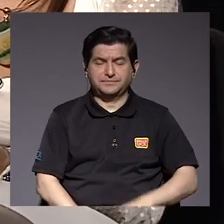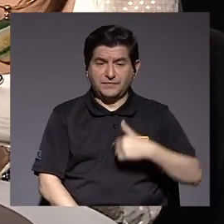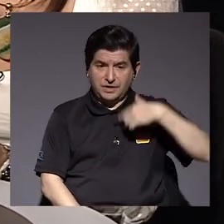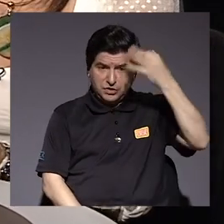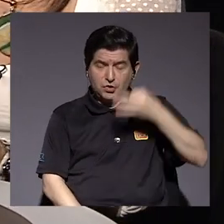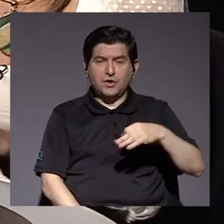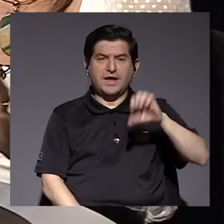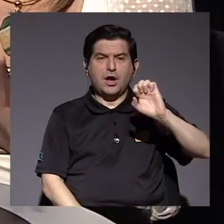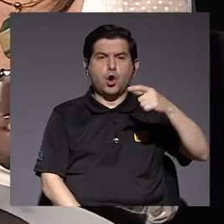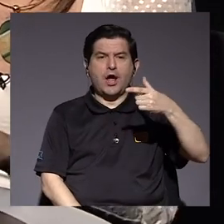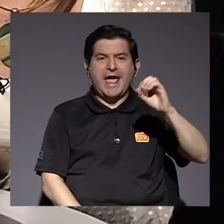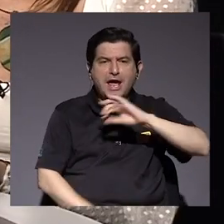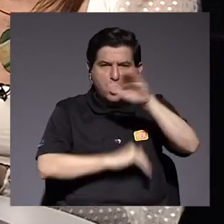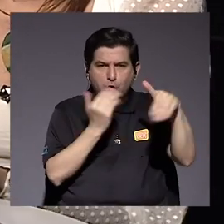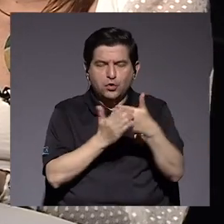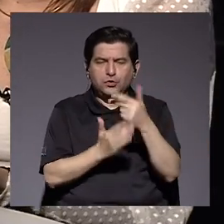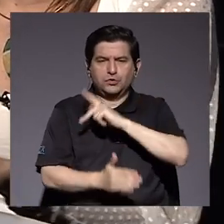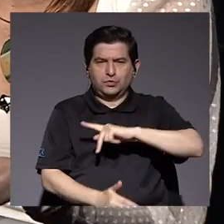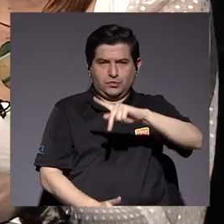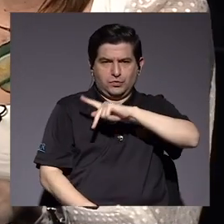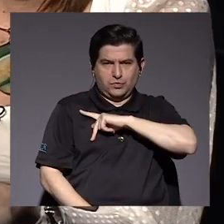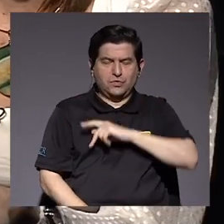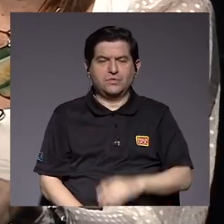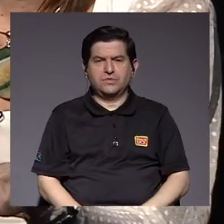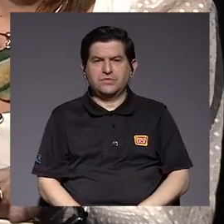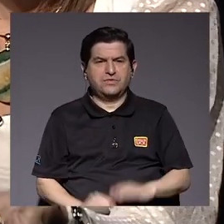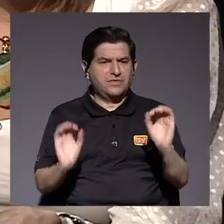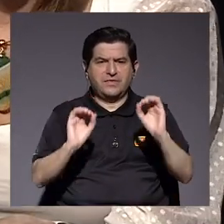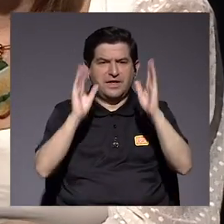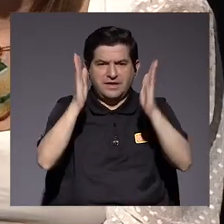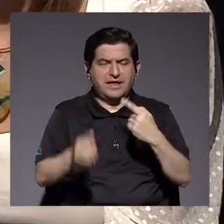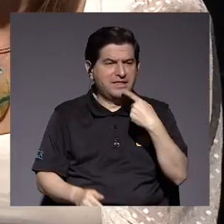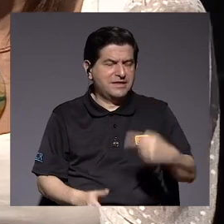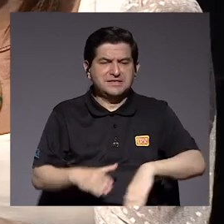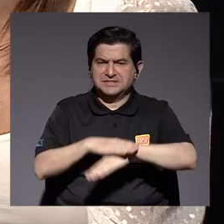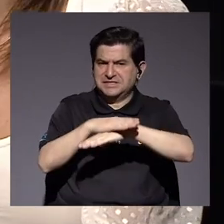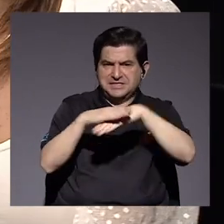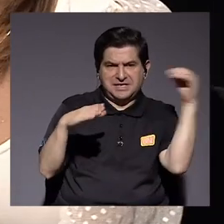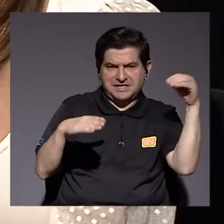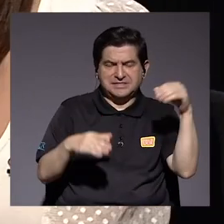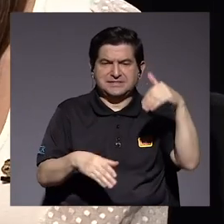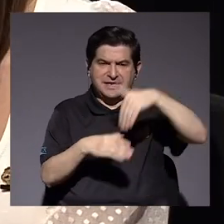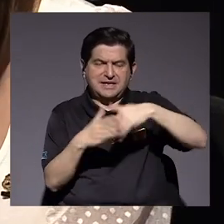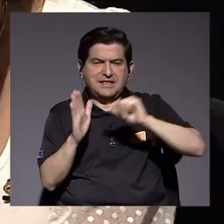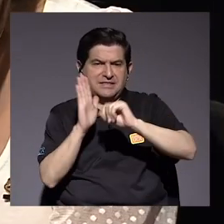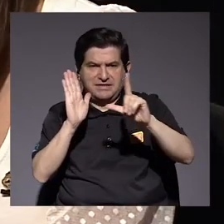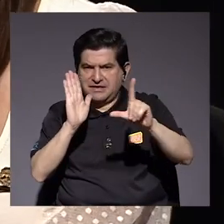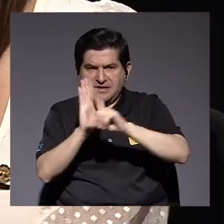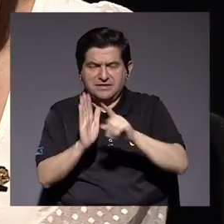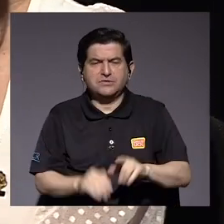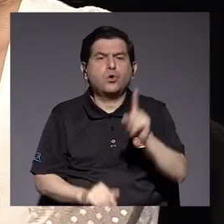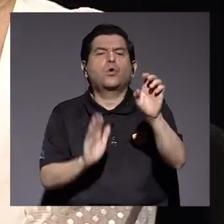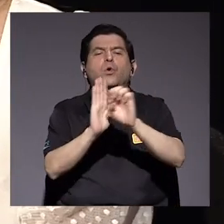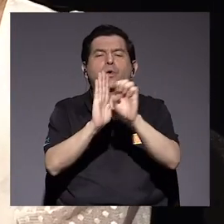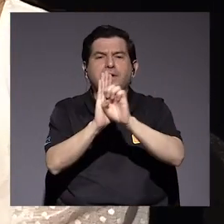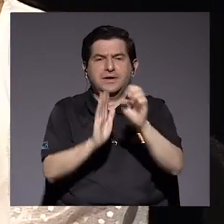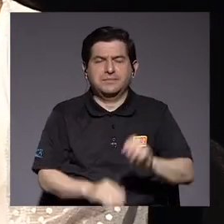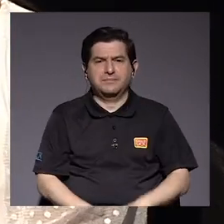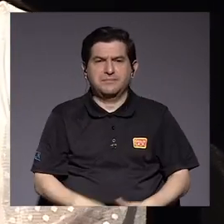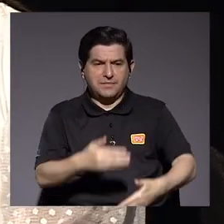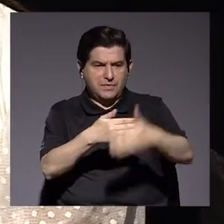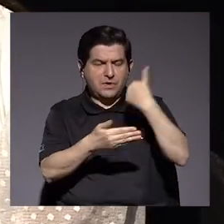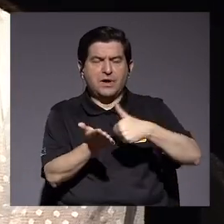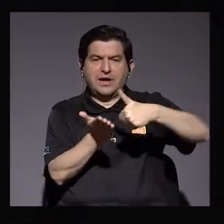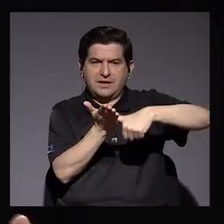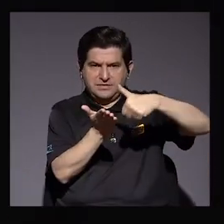tema de egos está en toda la política y ninguna fracción política puede decir que se sale de eso dentro de la Asamblea Legislativa. Voy a ponerle un ejemplo. La pasada